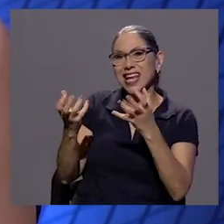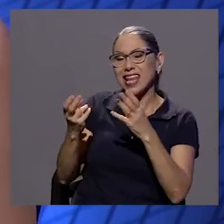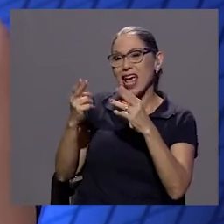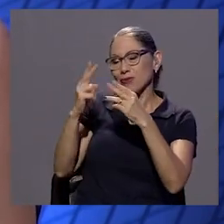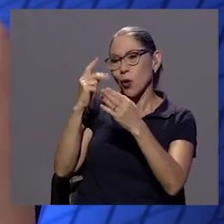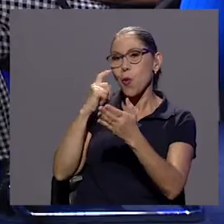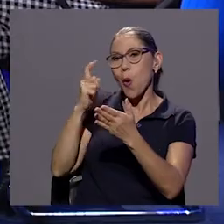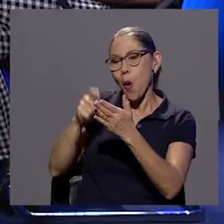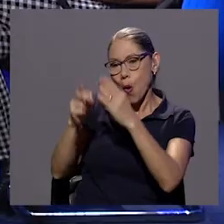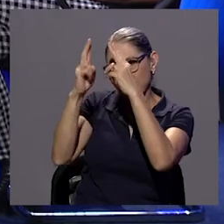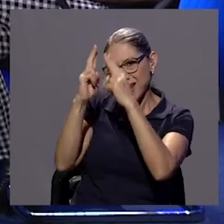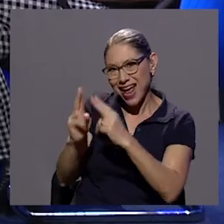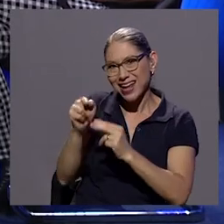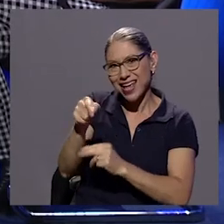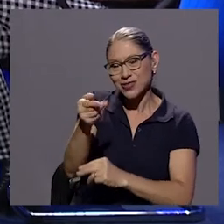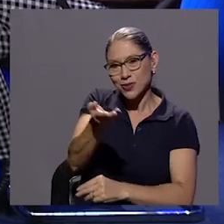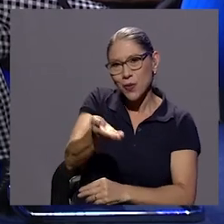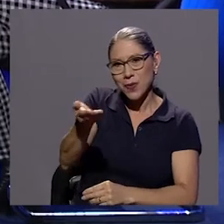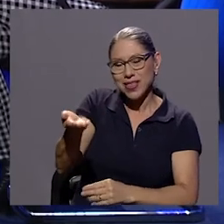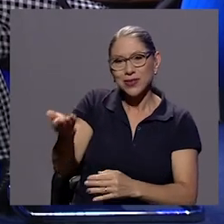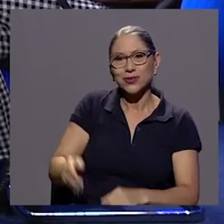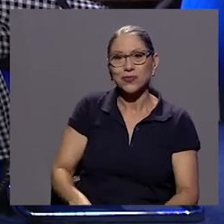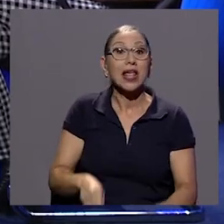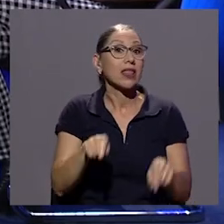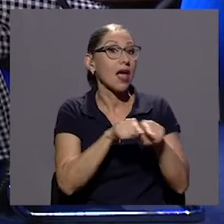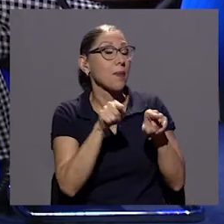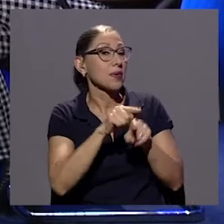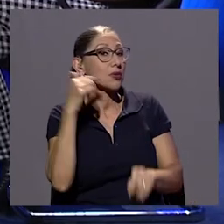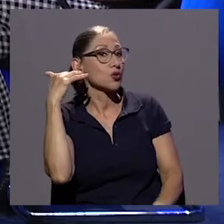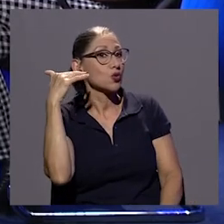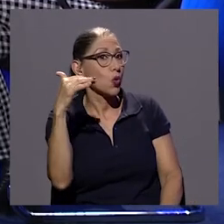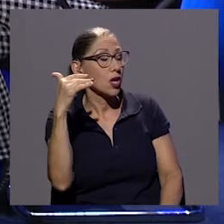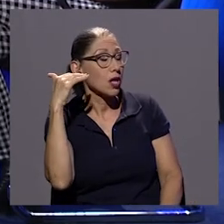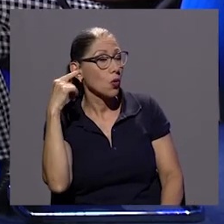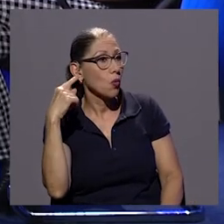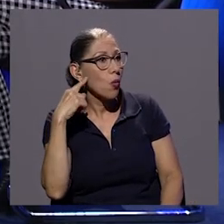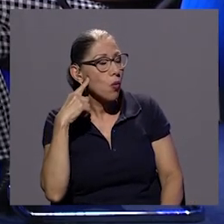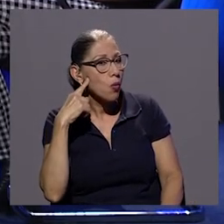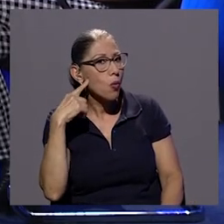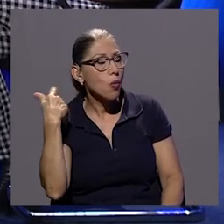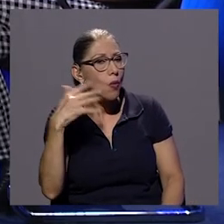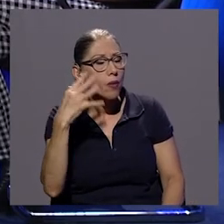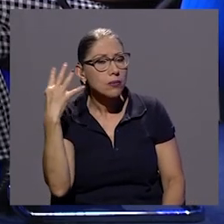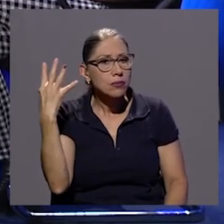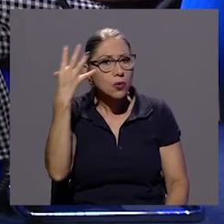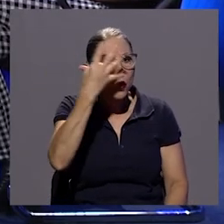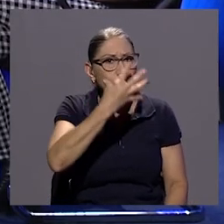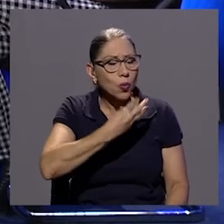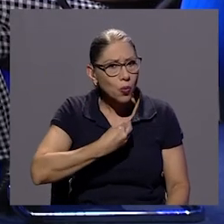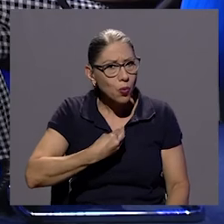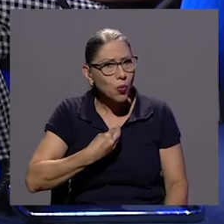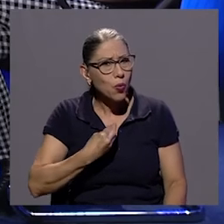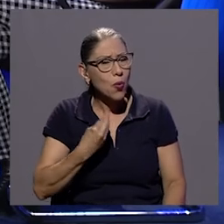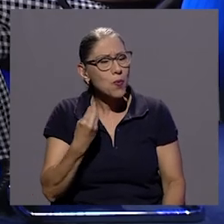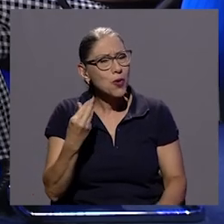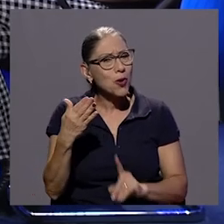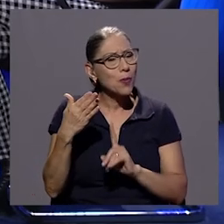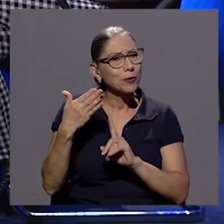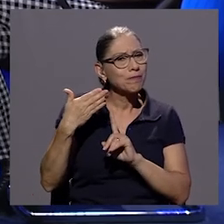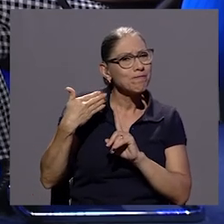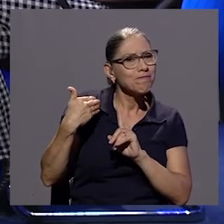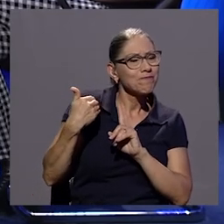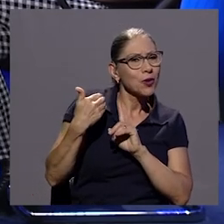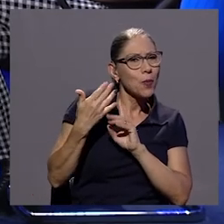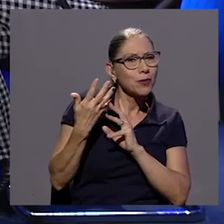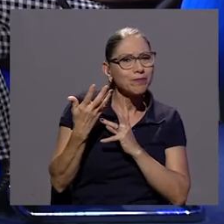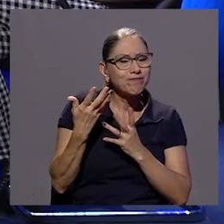decía era el sonido porque me resultó también particularmente atractivo y sugerente la